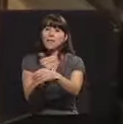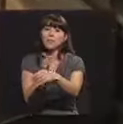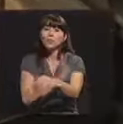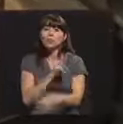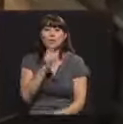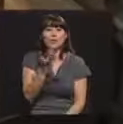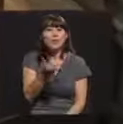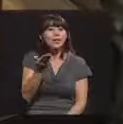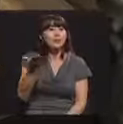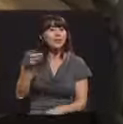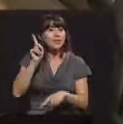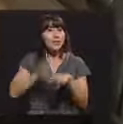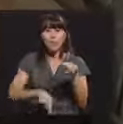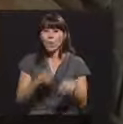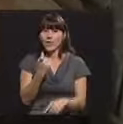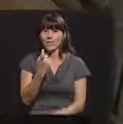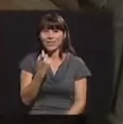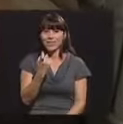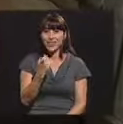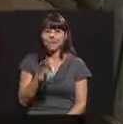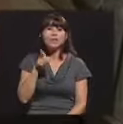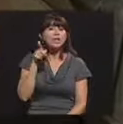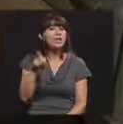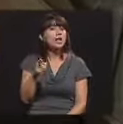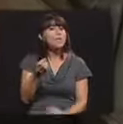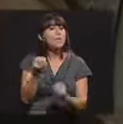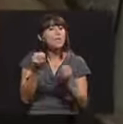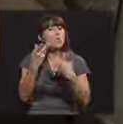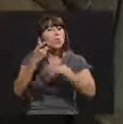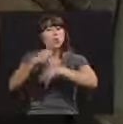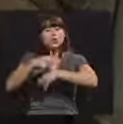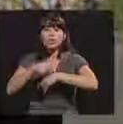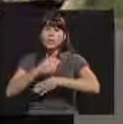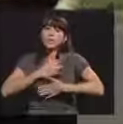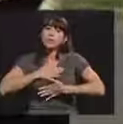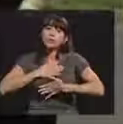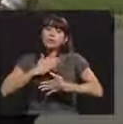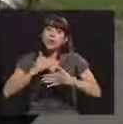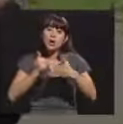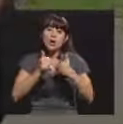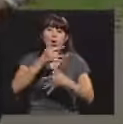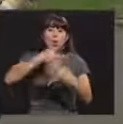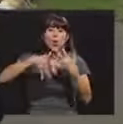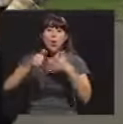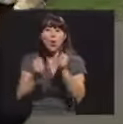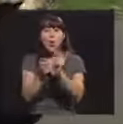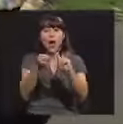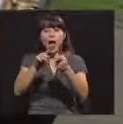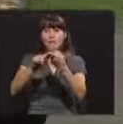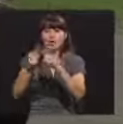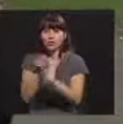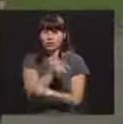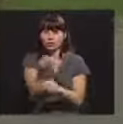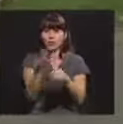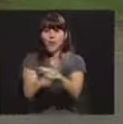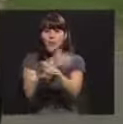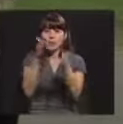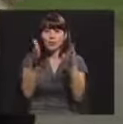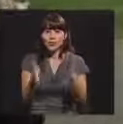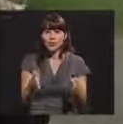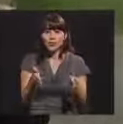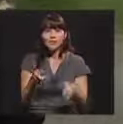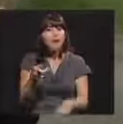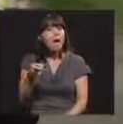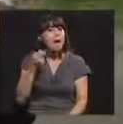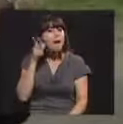es una de las cosas que no puede faltar. Él dedica gran parte de su tiempo a estar con sus amigos, que además son músicos. Y no